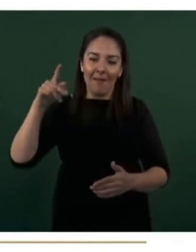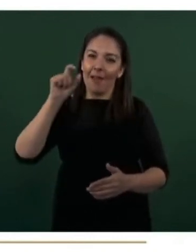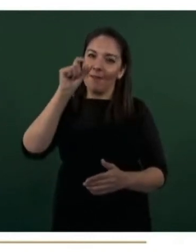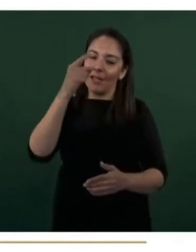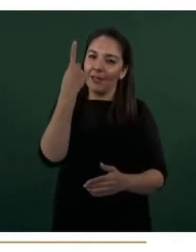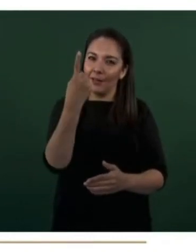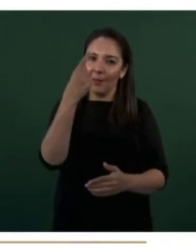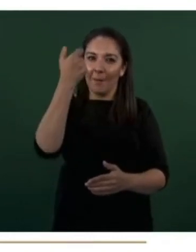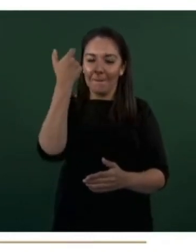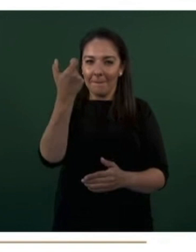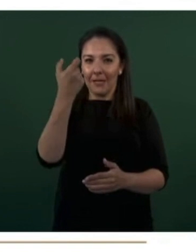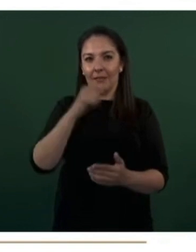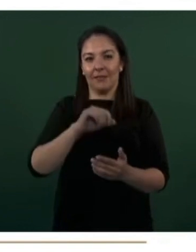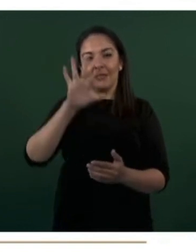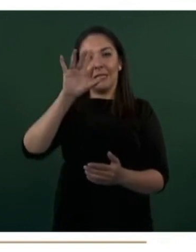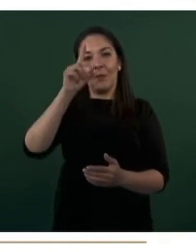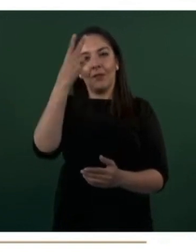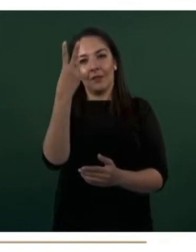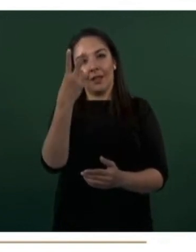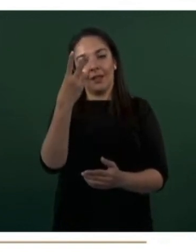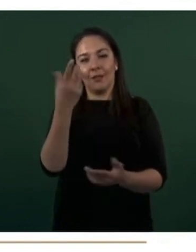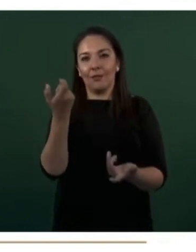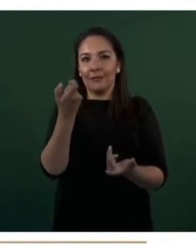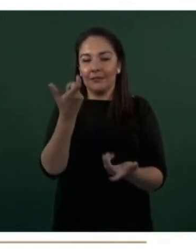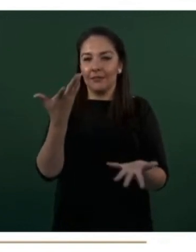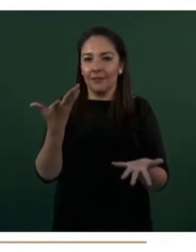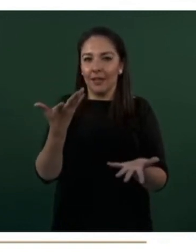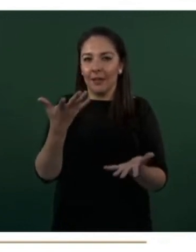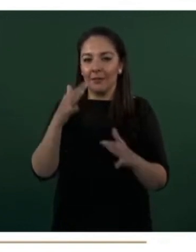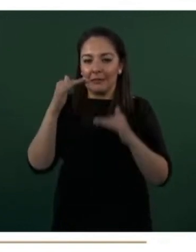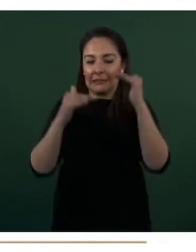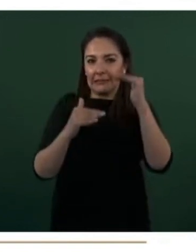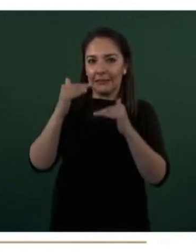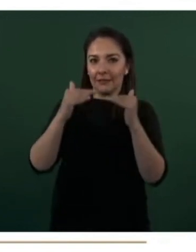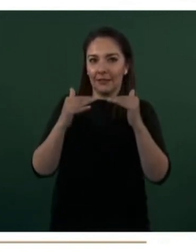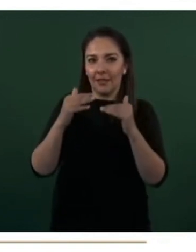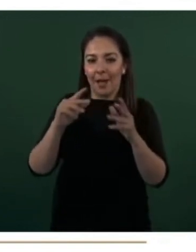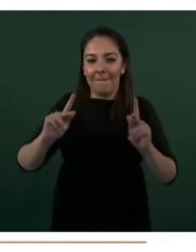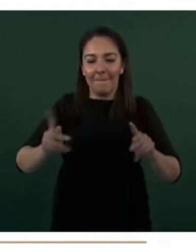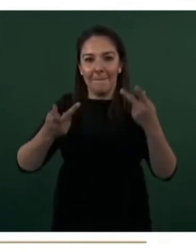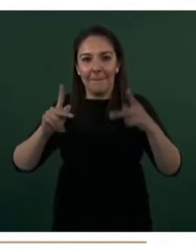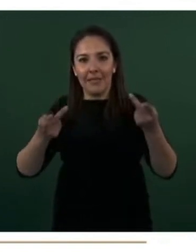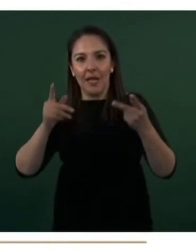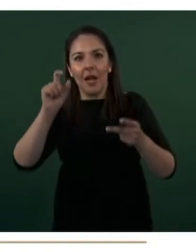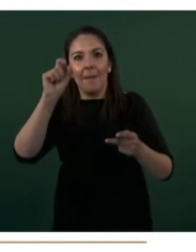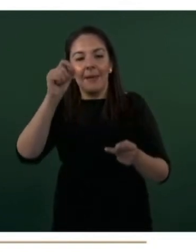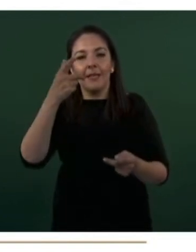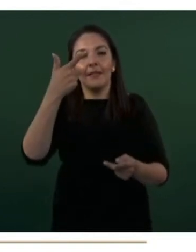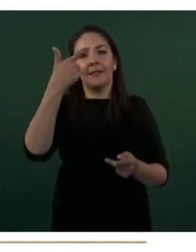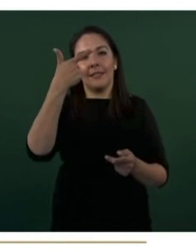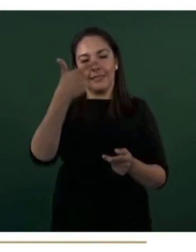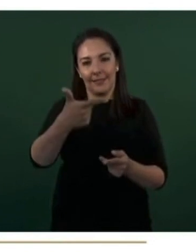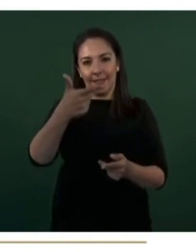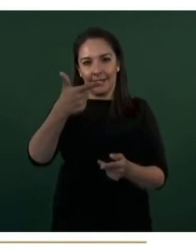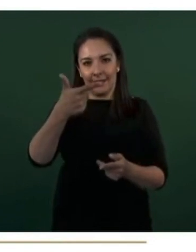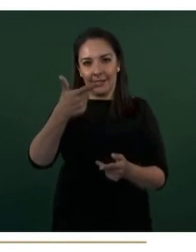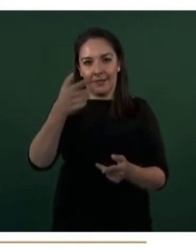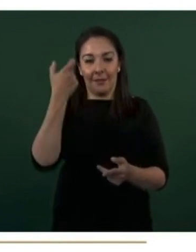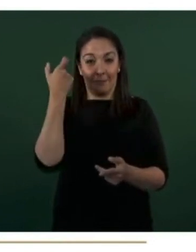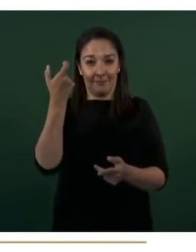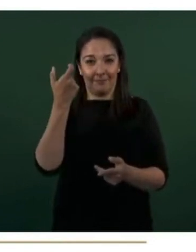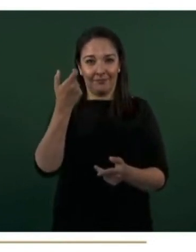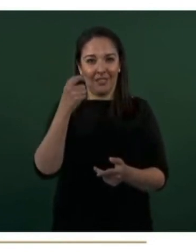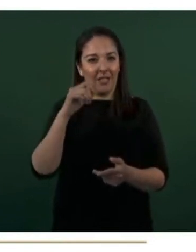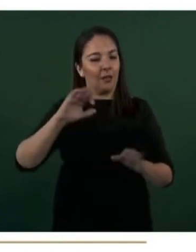52 centavos era el promedio, estaban vendiendo a 27 pesos 48 centavos y